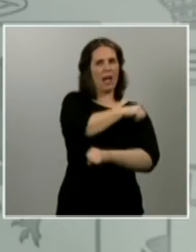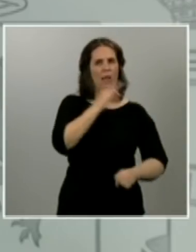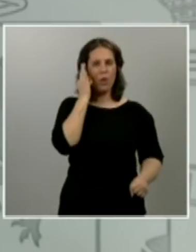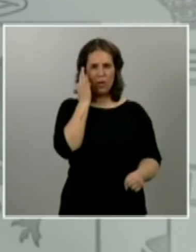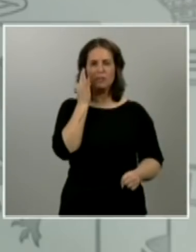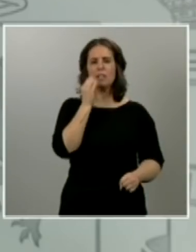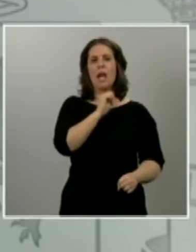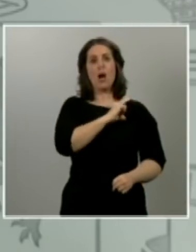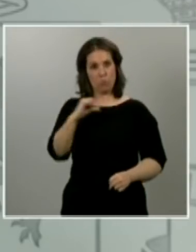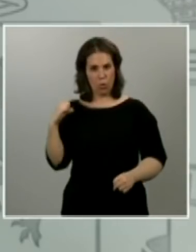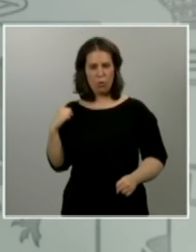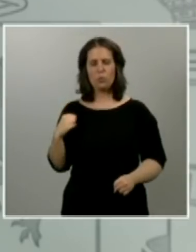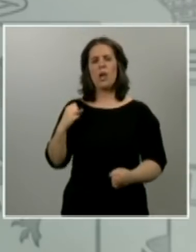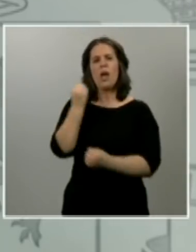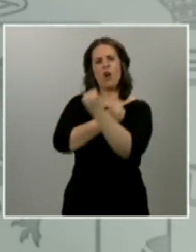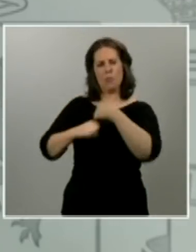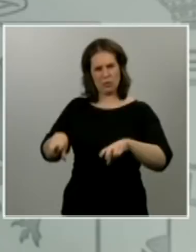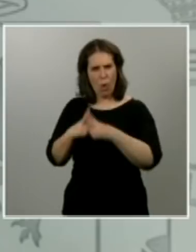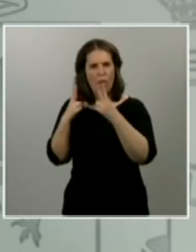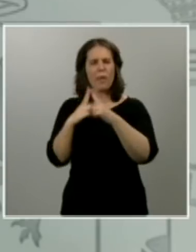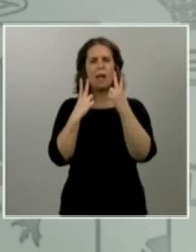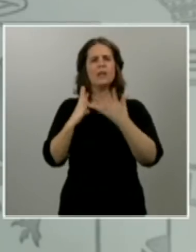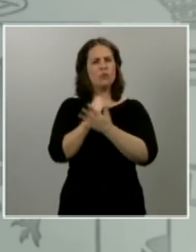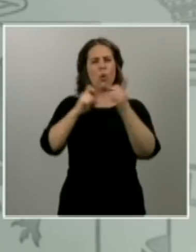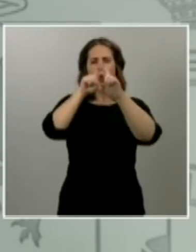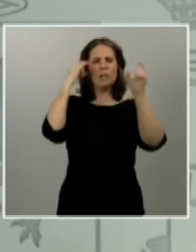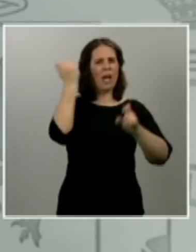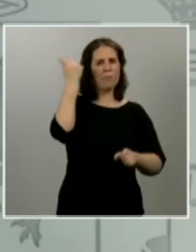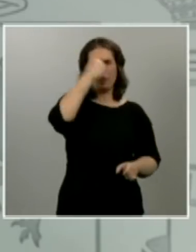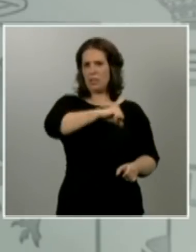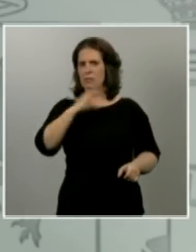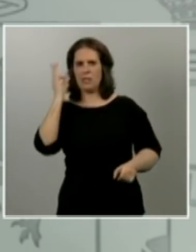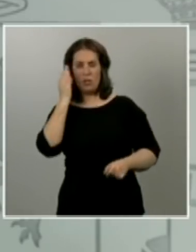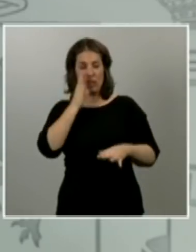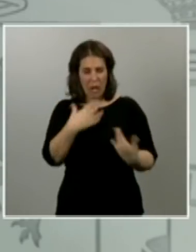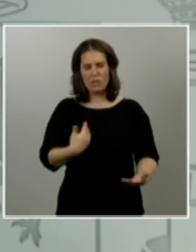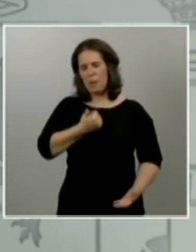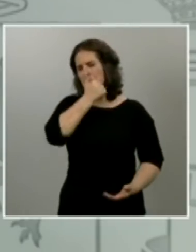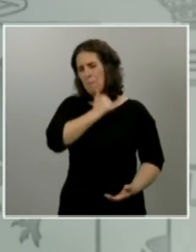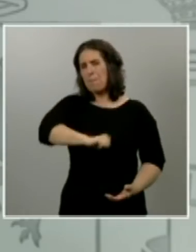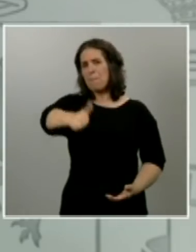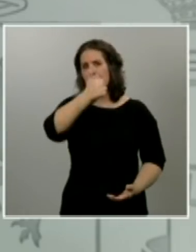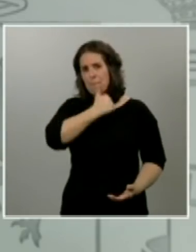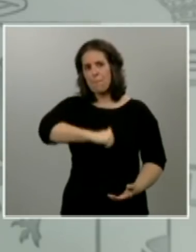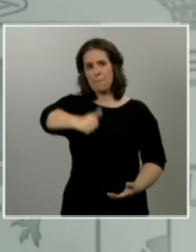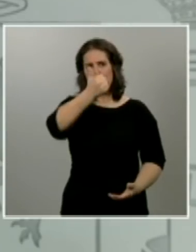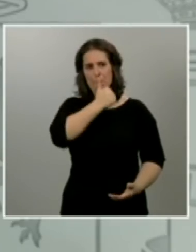a la economía social y al conjunto de empresarios y empresarias que están aguantando este tirón, que quieren mantener abiertos